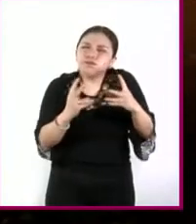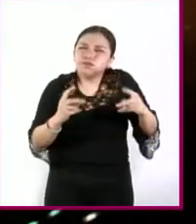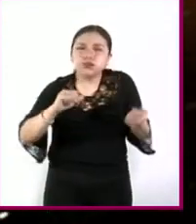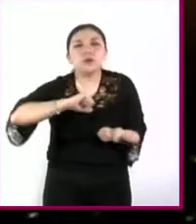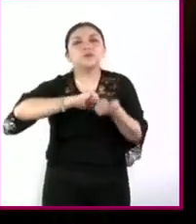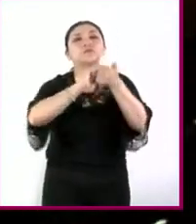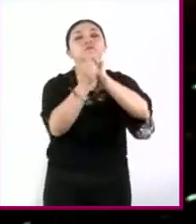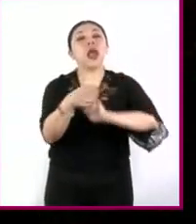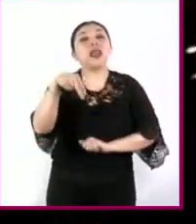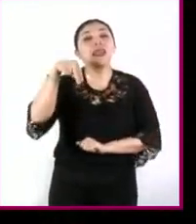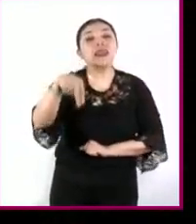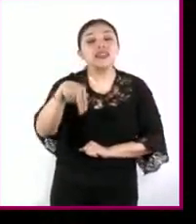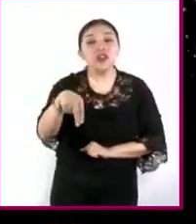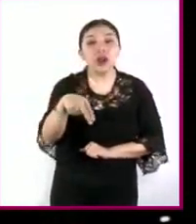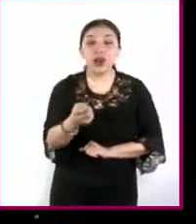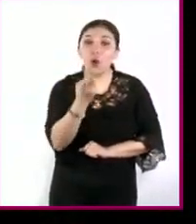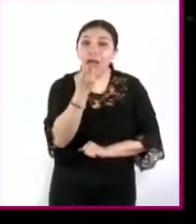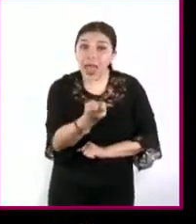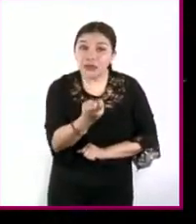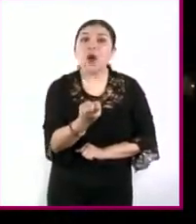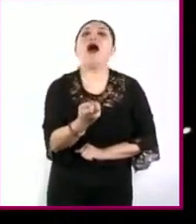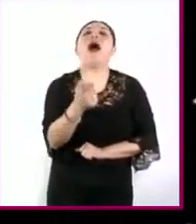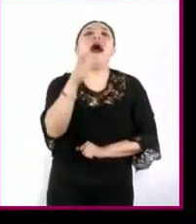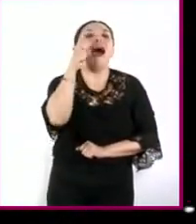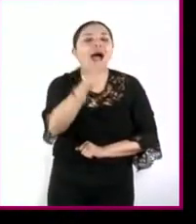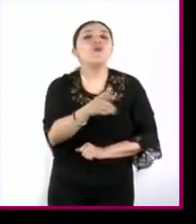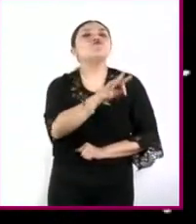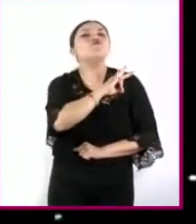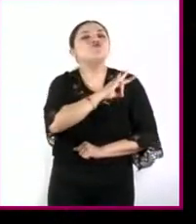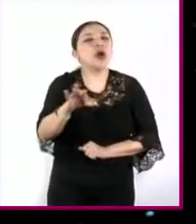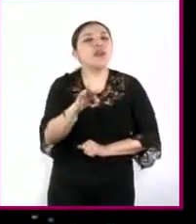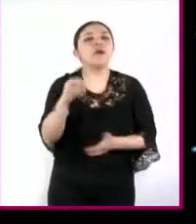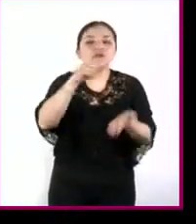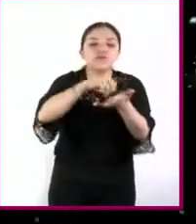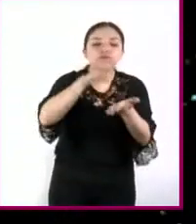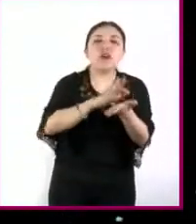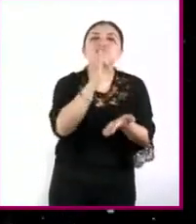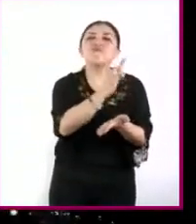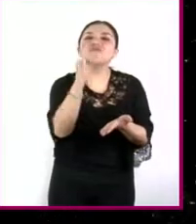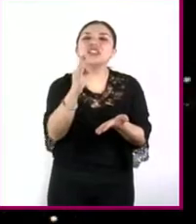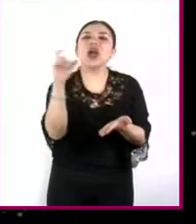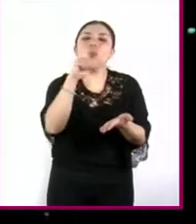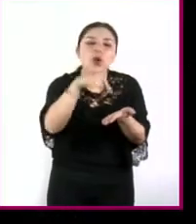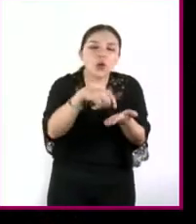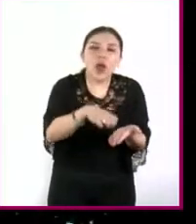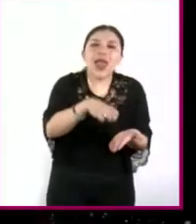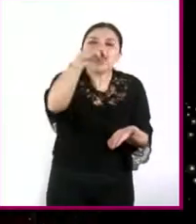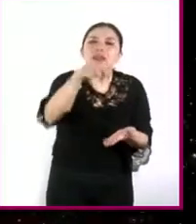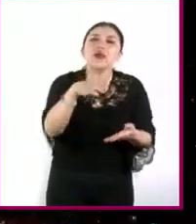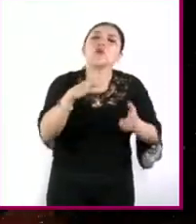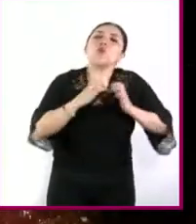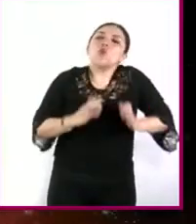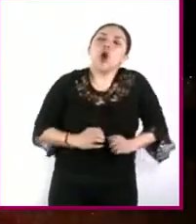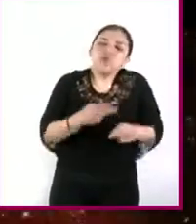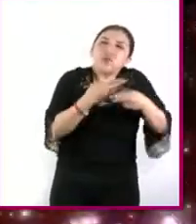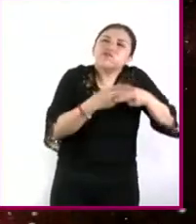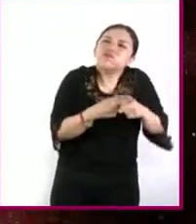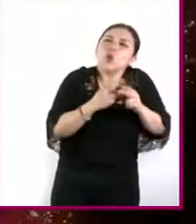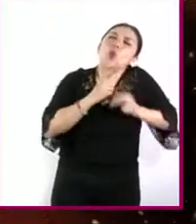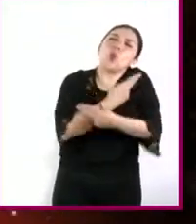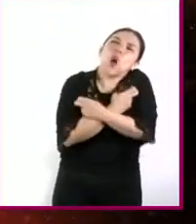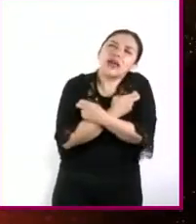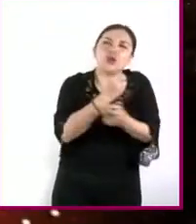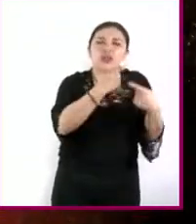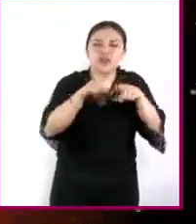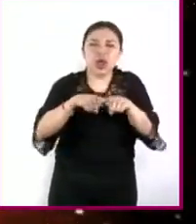nitrógeno y eso permite fechar la edad de un especímen entre más tiempo tenga un objeto